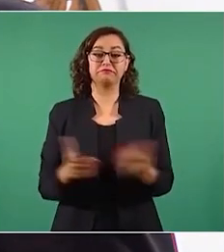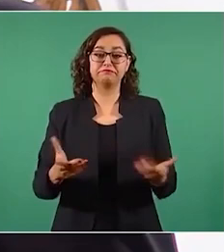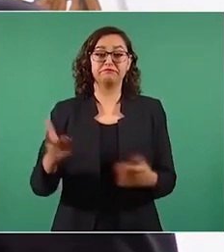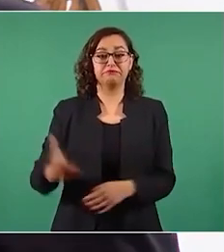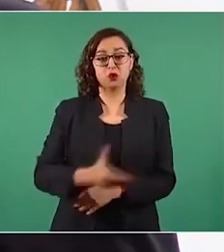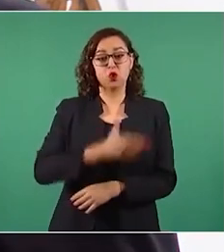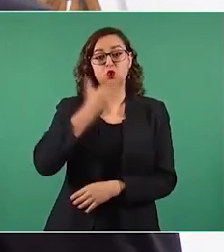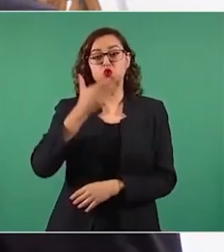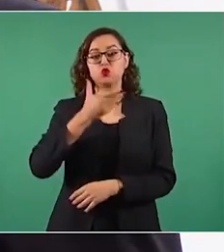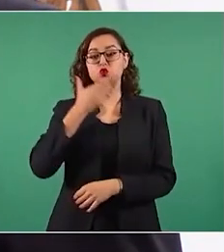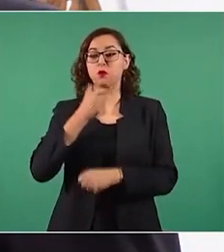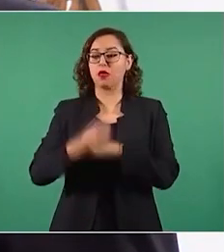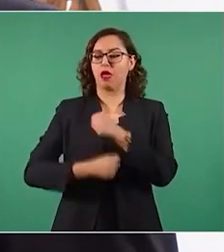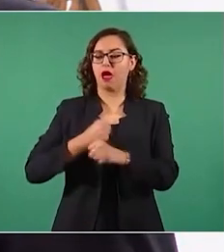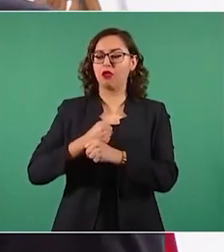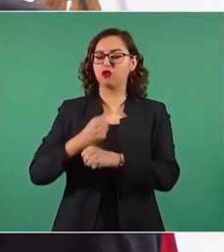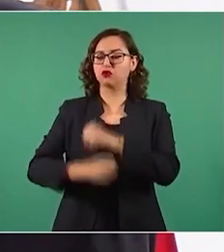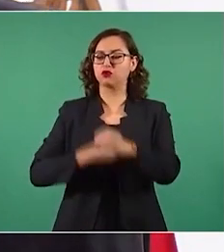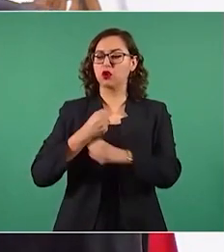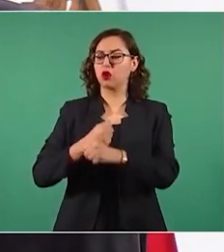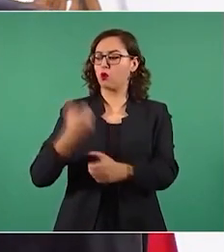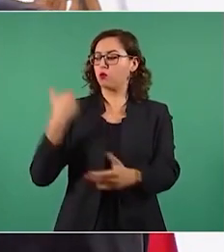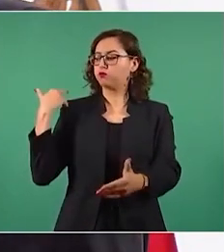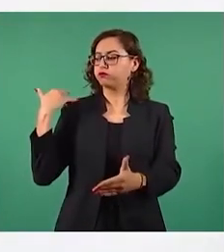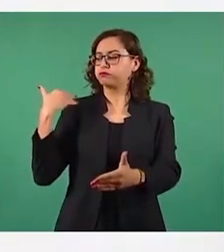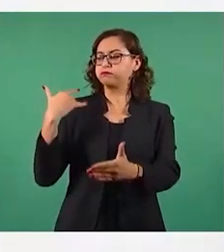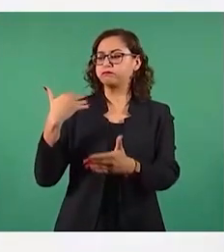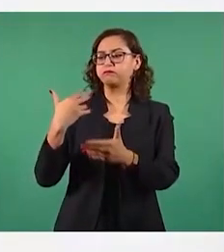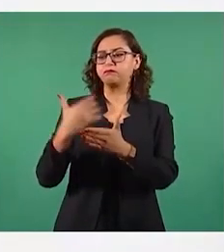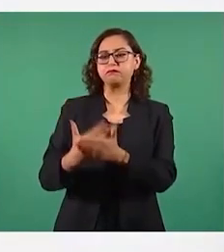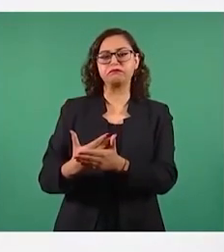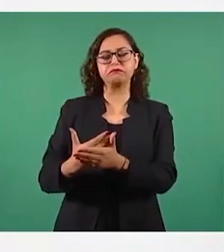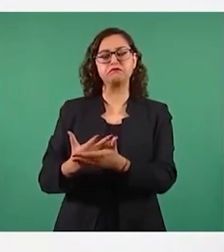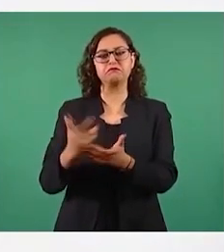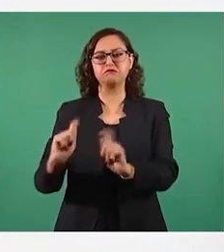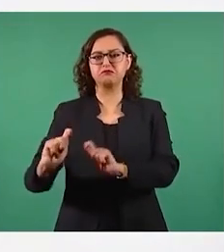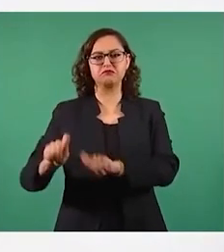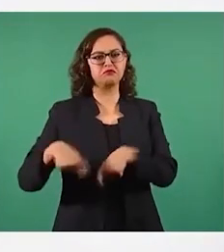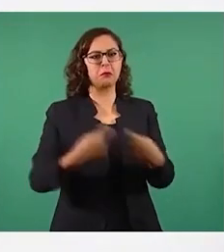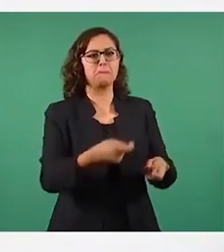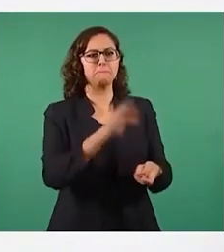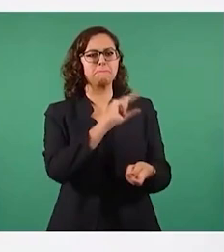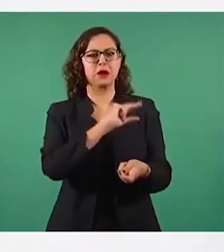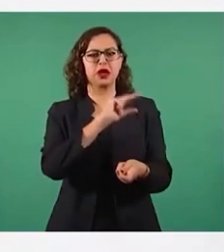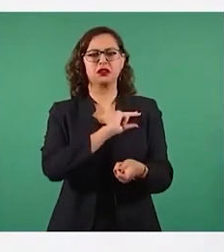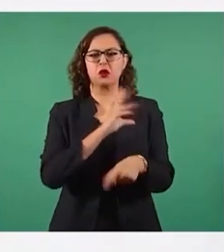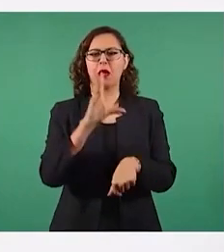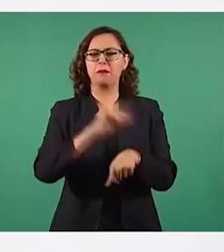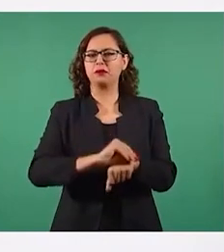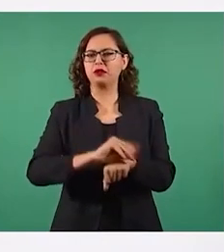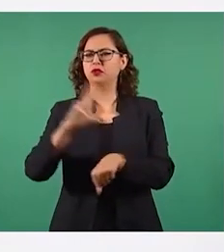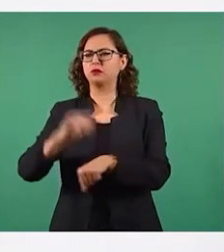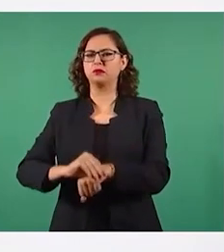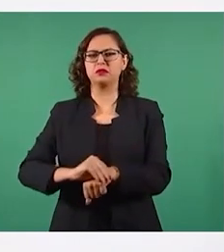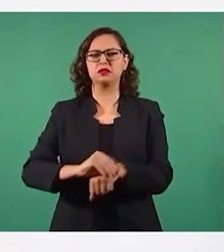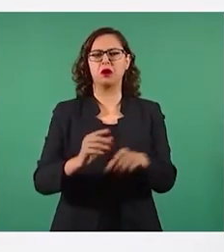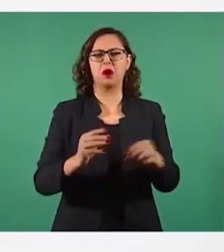Se dejó de entregar concesiones a particulares en minas, agua,